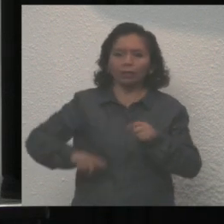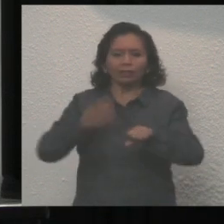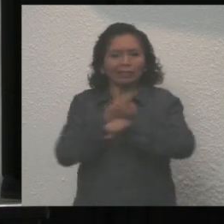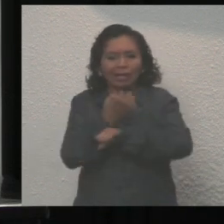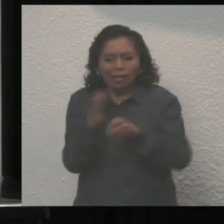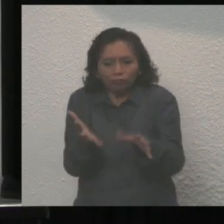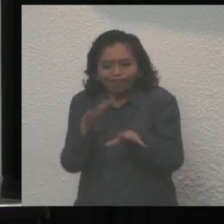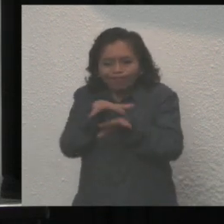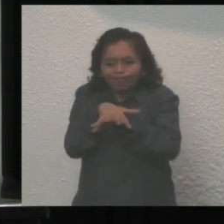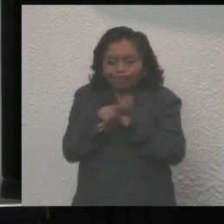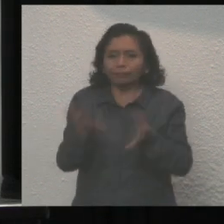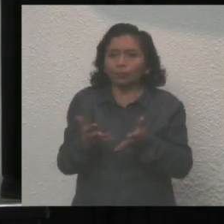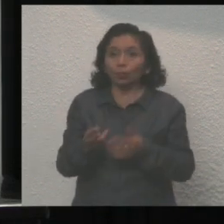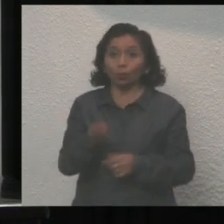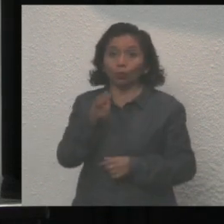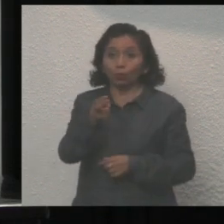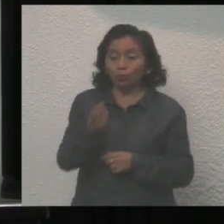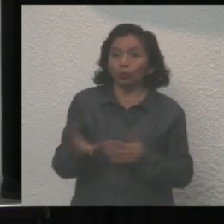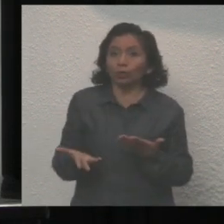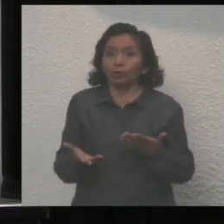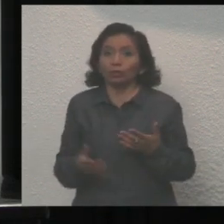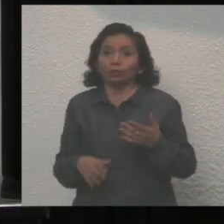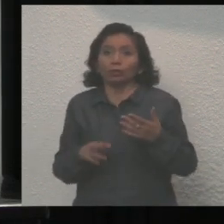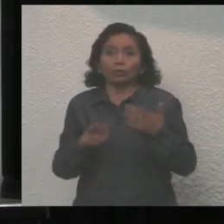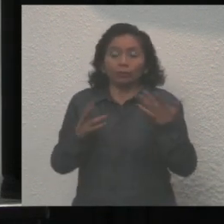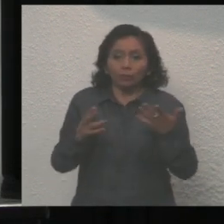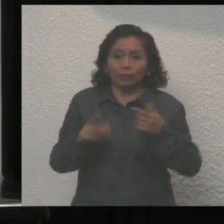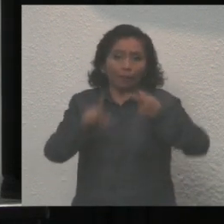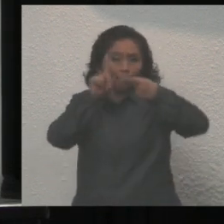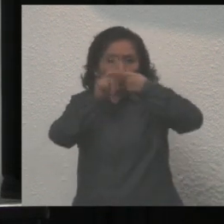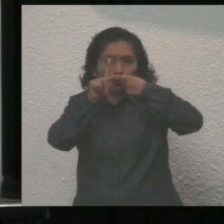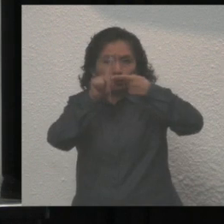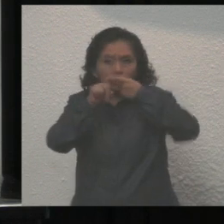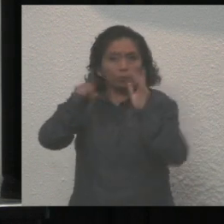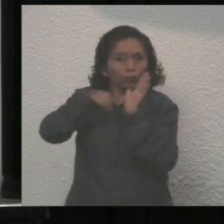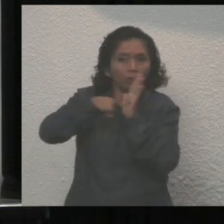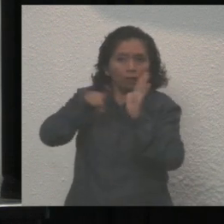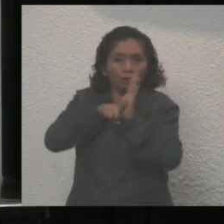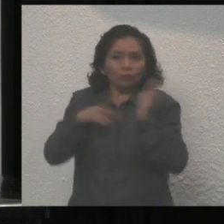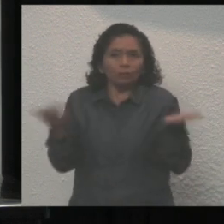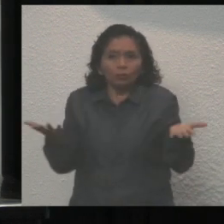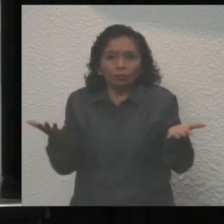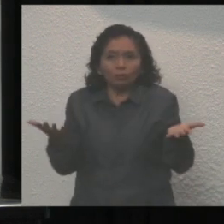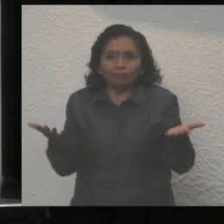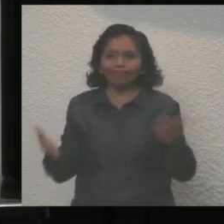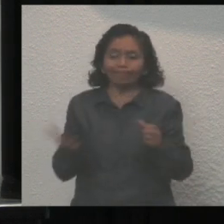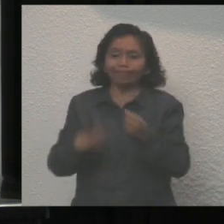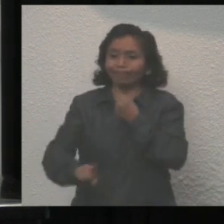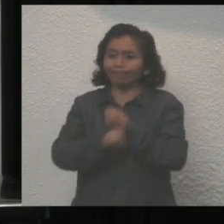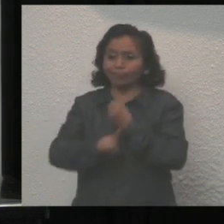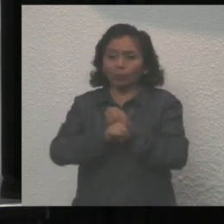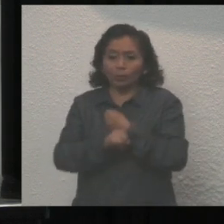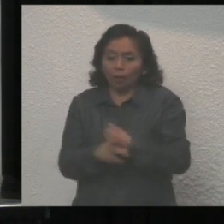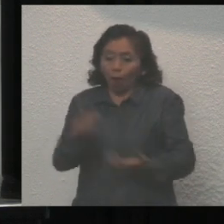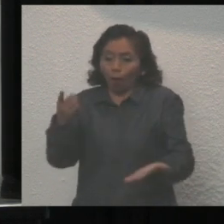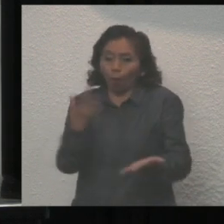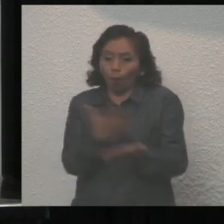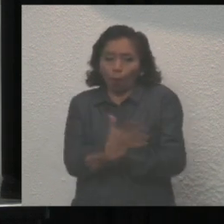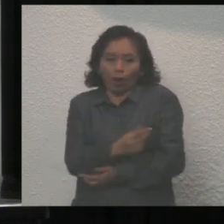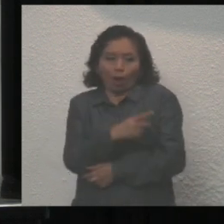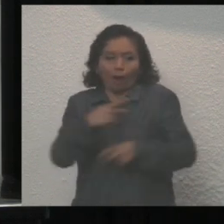Los resultados positivos o negativos en épocas de crisis no dependen de una sola persona.